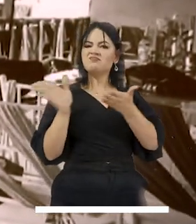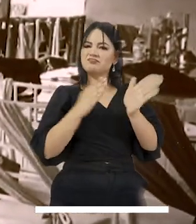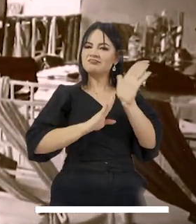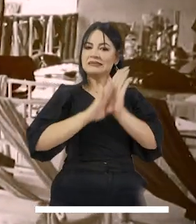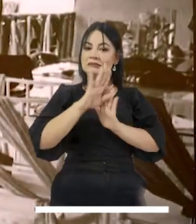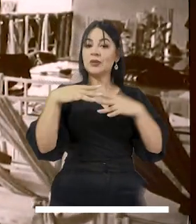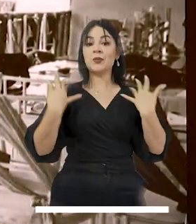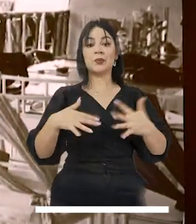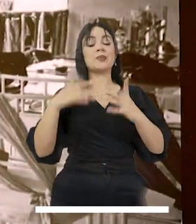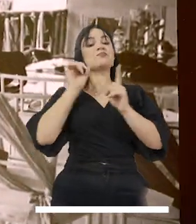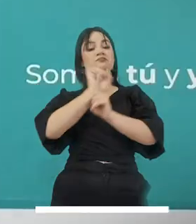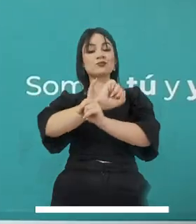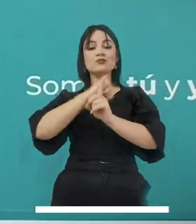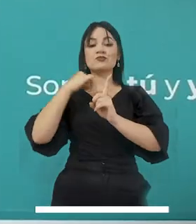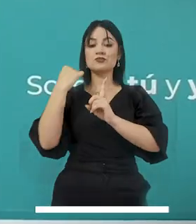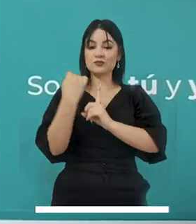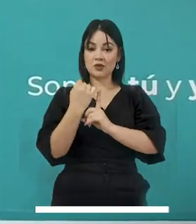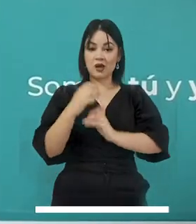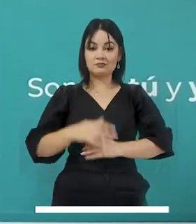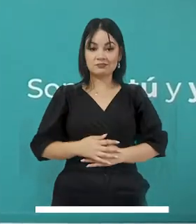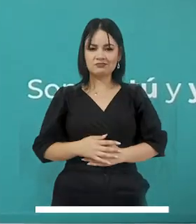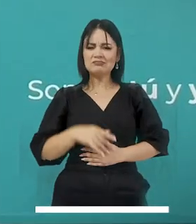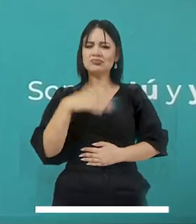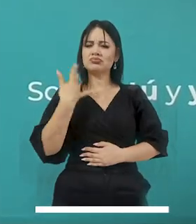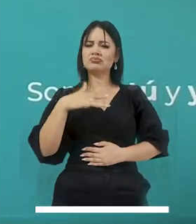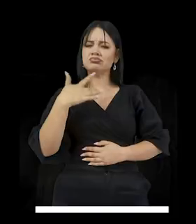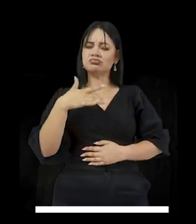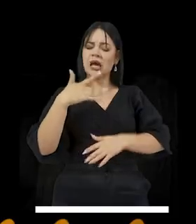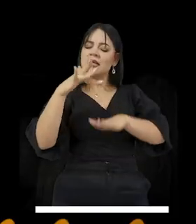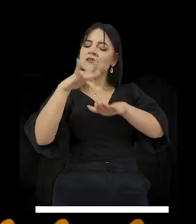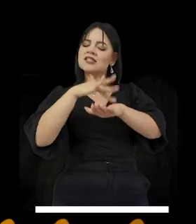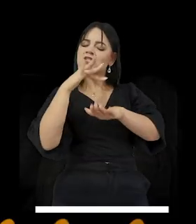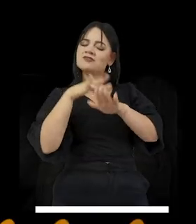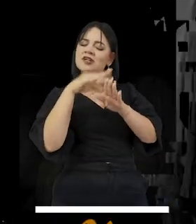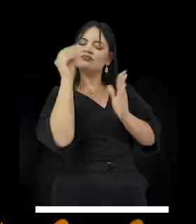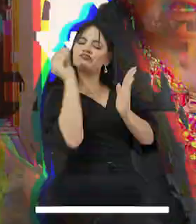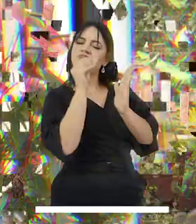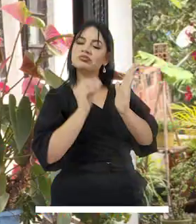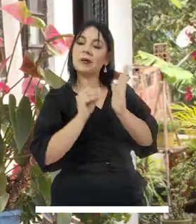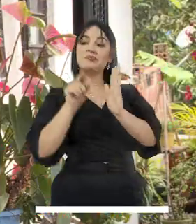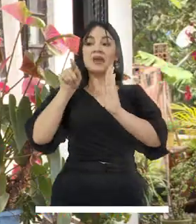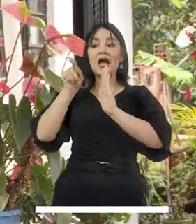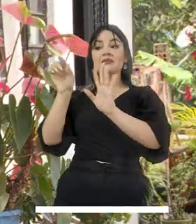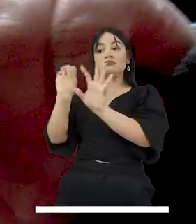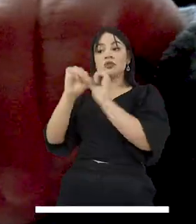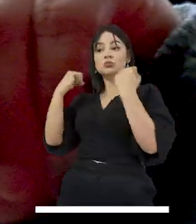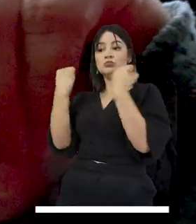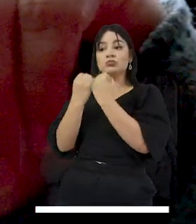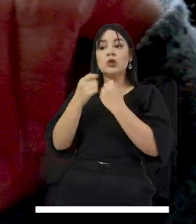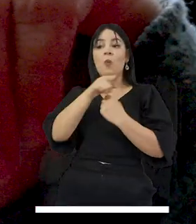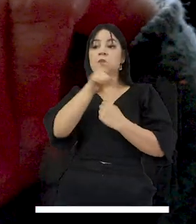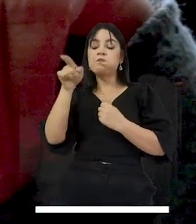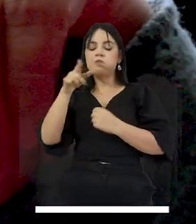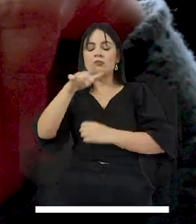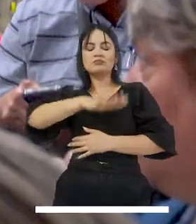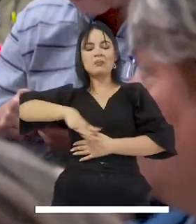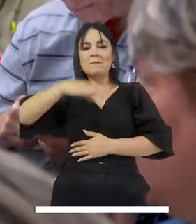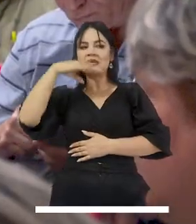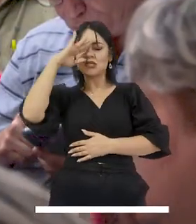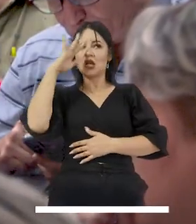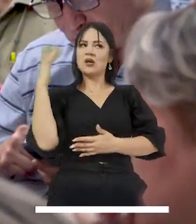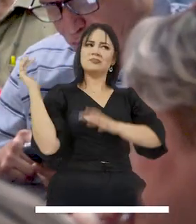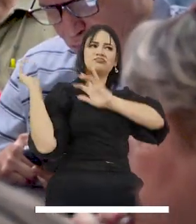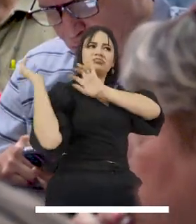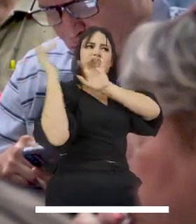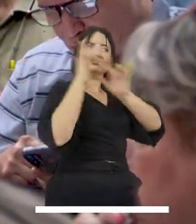plan de desarrollo muy social. Es un plan de desarrollo con mucha sensibilidad. Que el Consejo de Medellín se haga presente en el